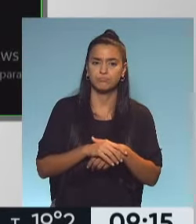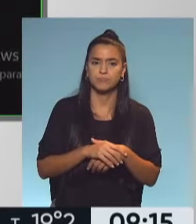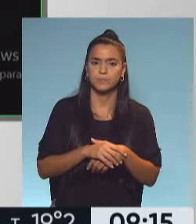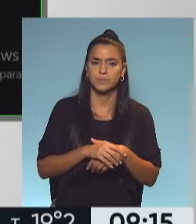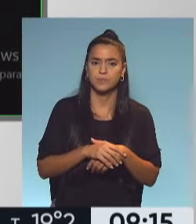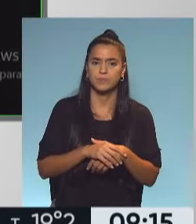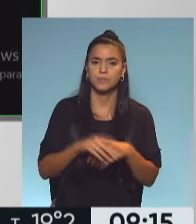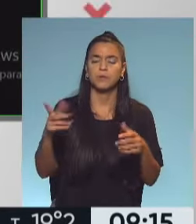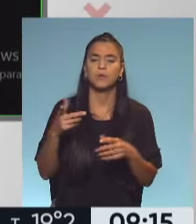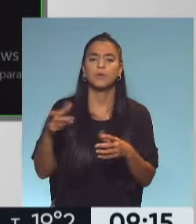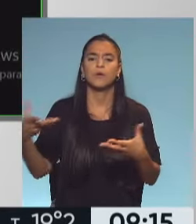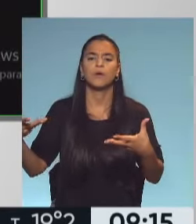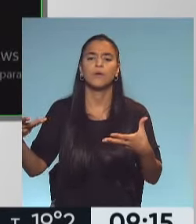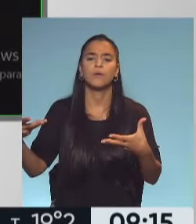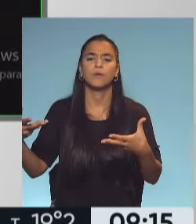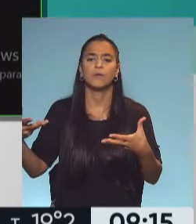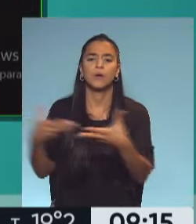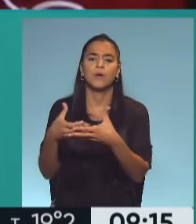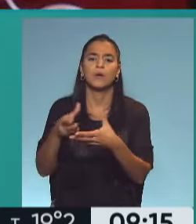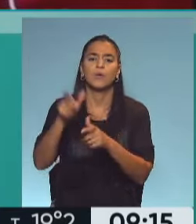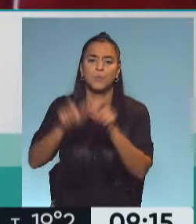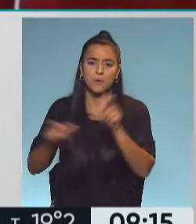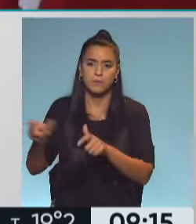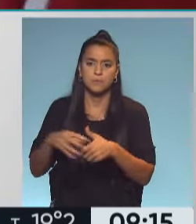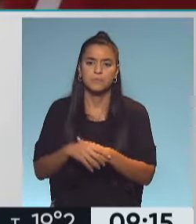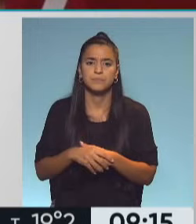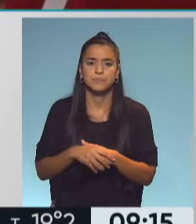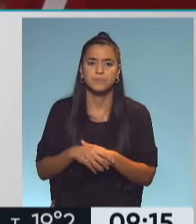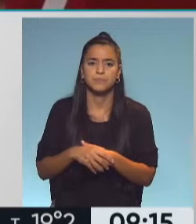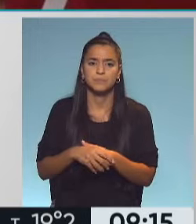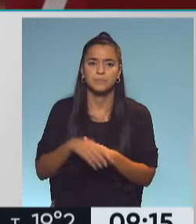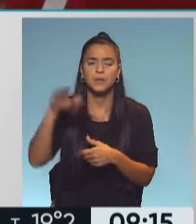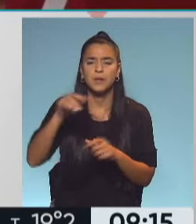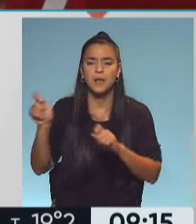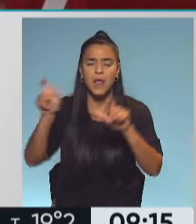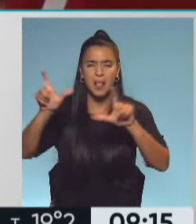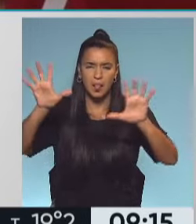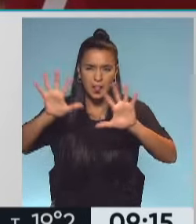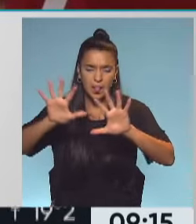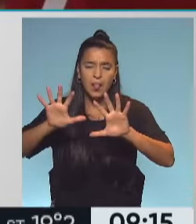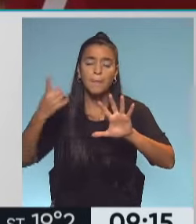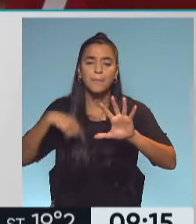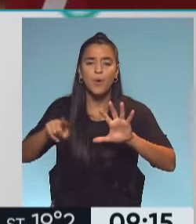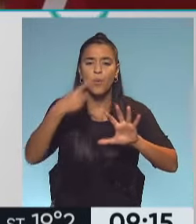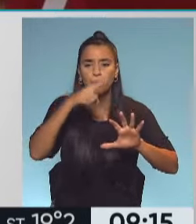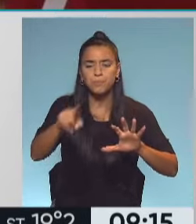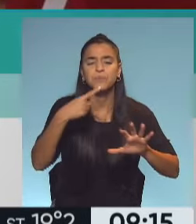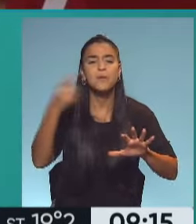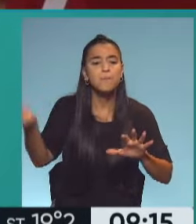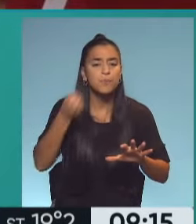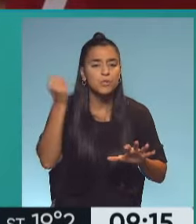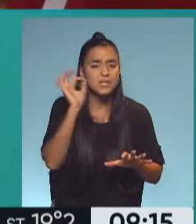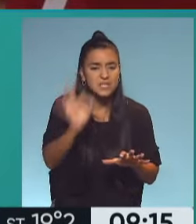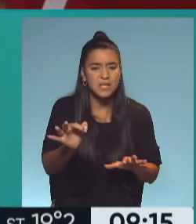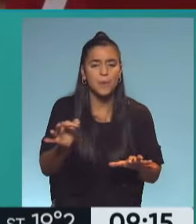Claro, para ir... 1 1,0 y pico por ciento. Ahí se le targó un poco la imagen. Pero para cerrar entonces, lo importante es saber